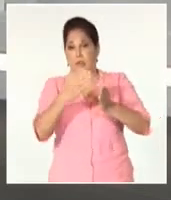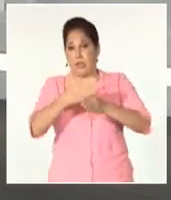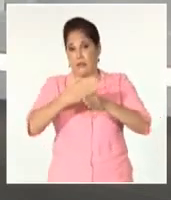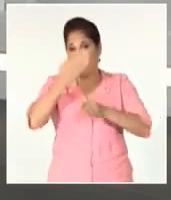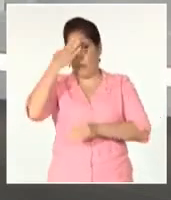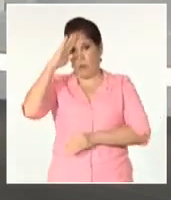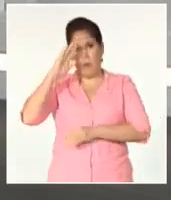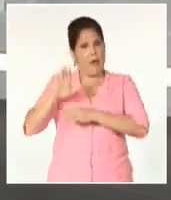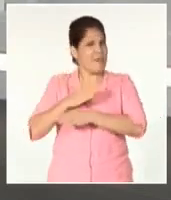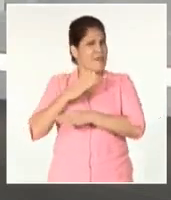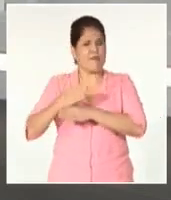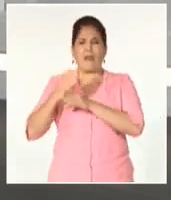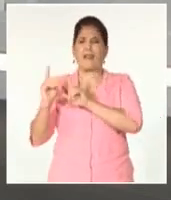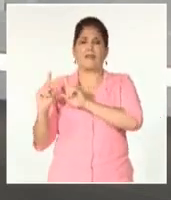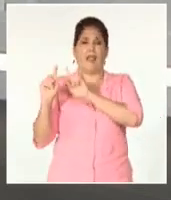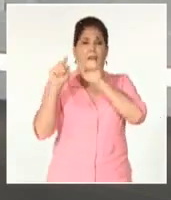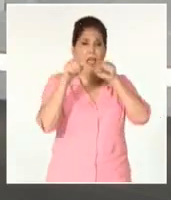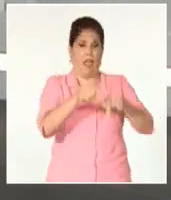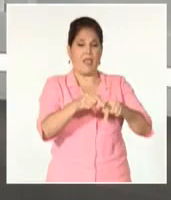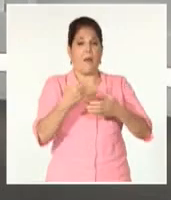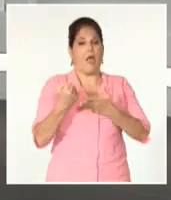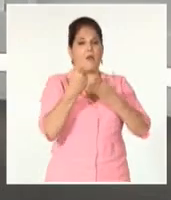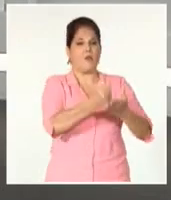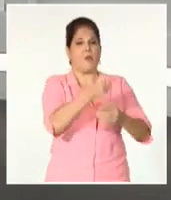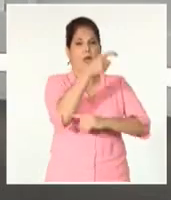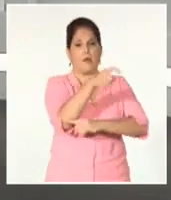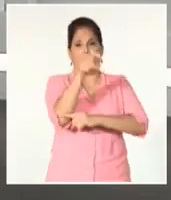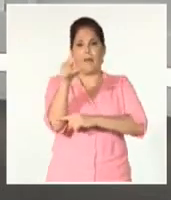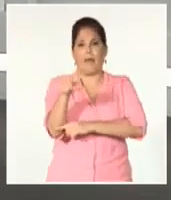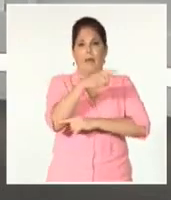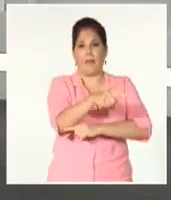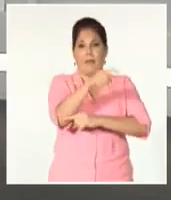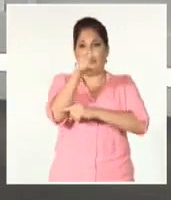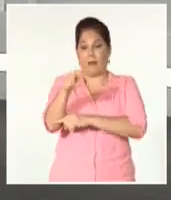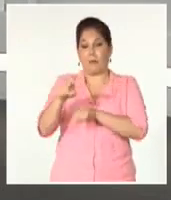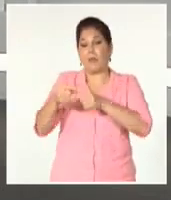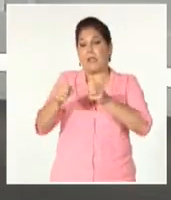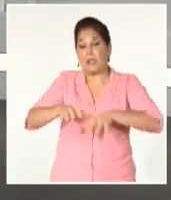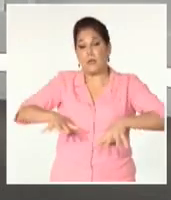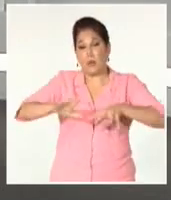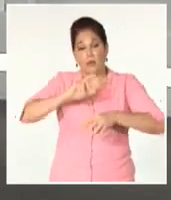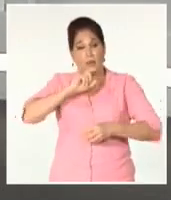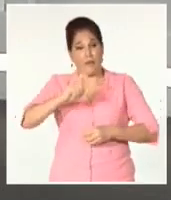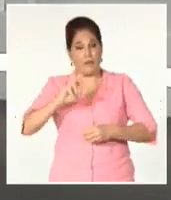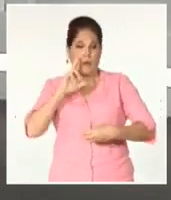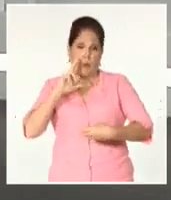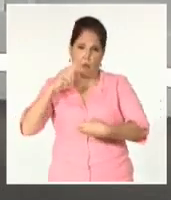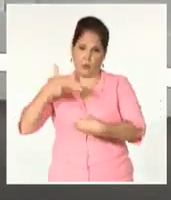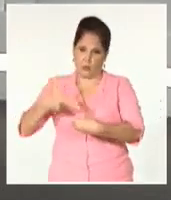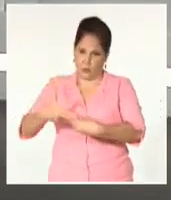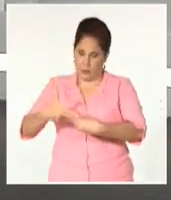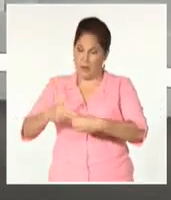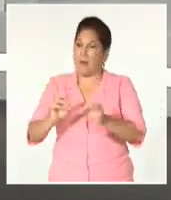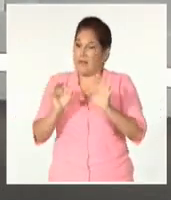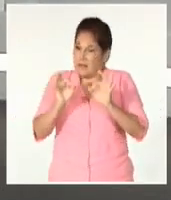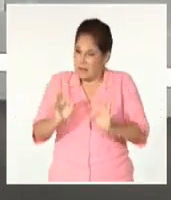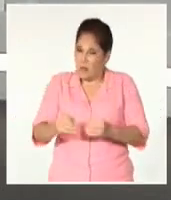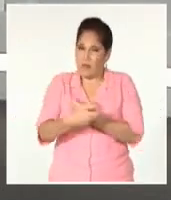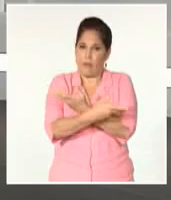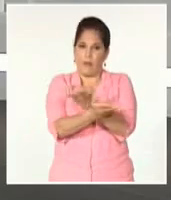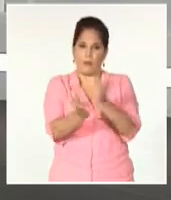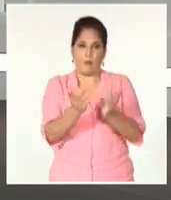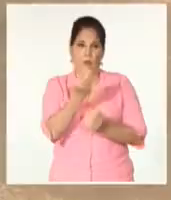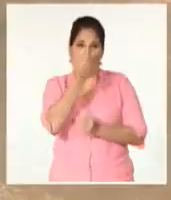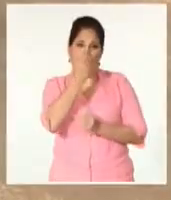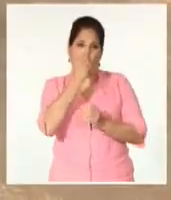se ha movilizado el transporte, incluso de otros sectores, en medio de la compleja situación con el combustible para asegurar esta distribución.